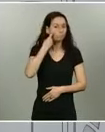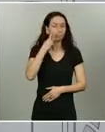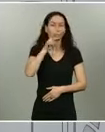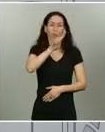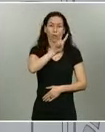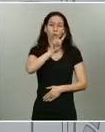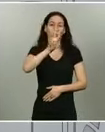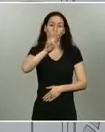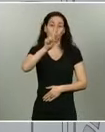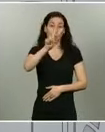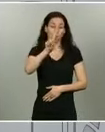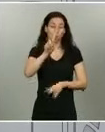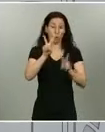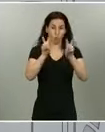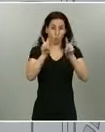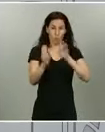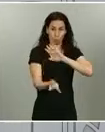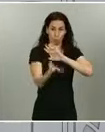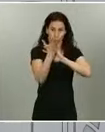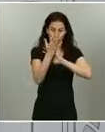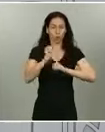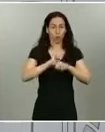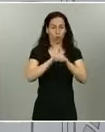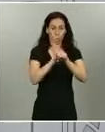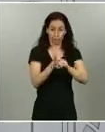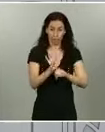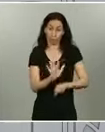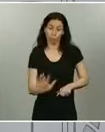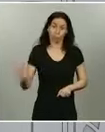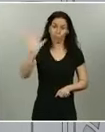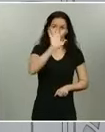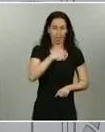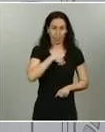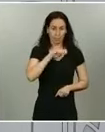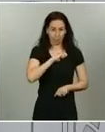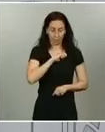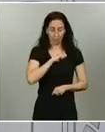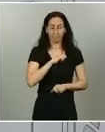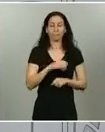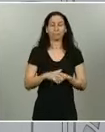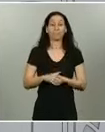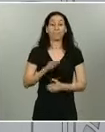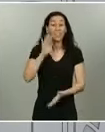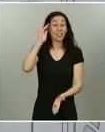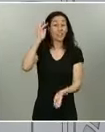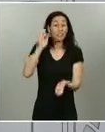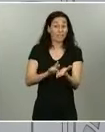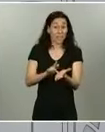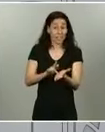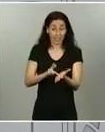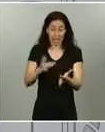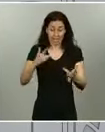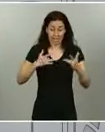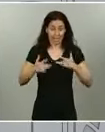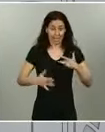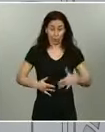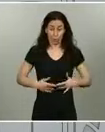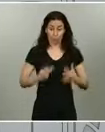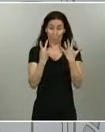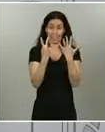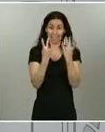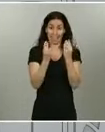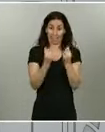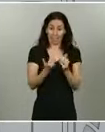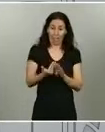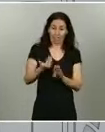casos de coronavirus en toda España, pero de los cuales fecha de inicio de síntomas en los últimos siete días tenían únicamente